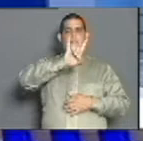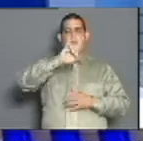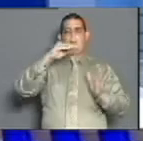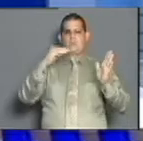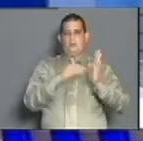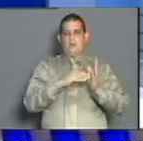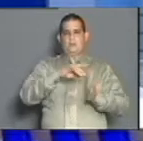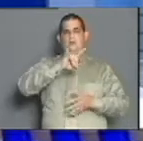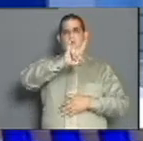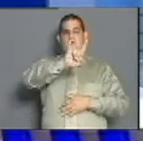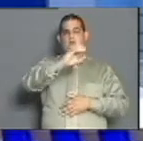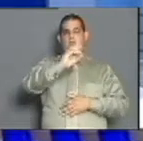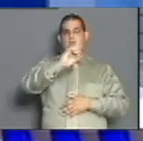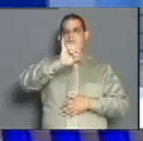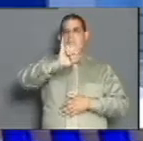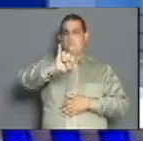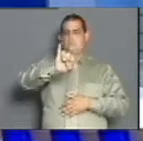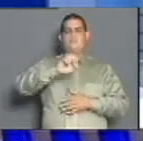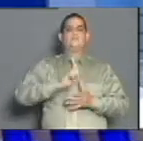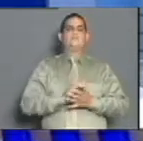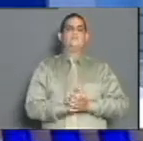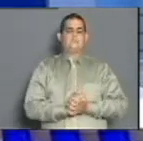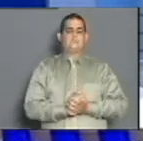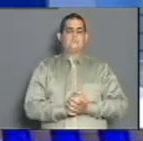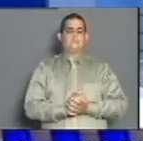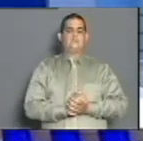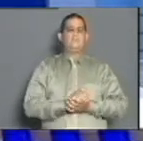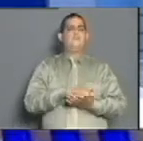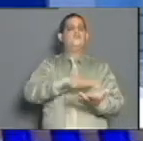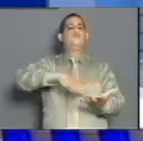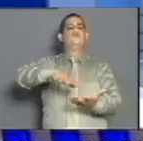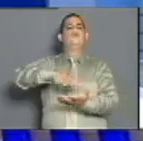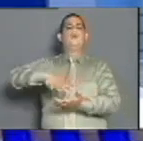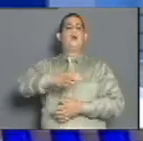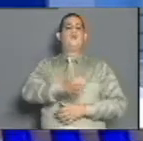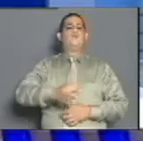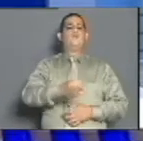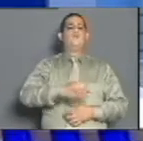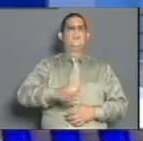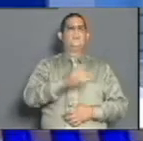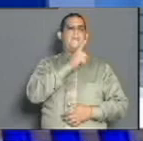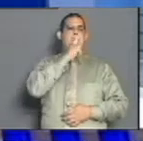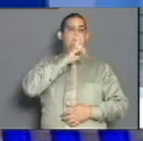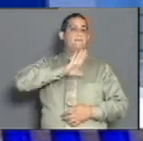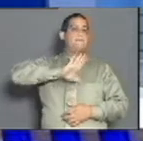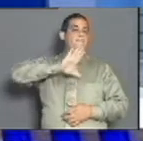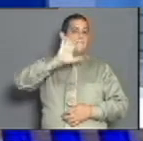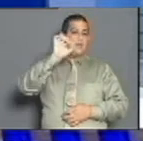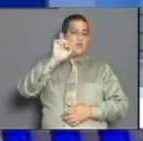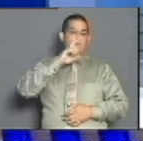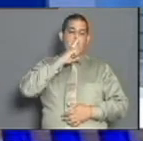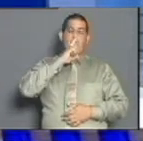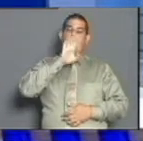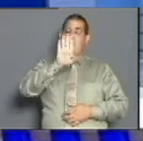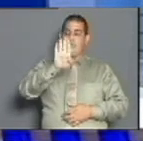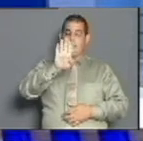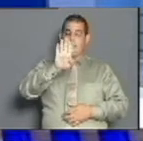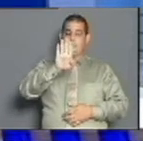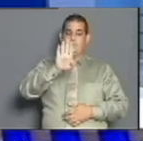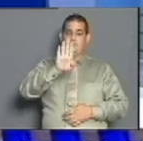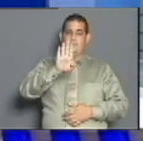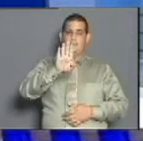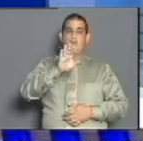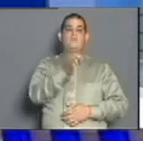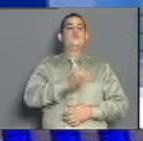,906. Vamos a ver los territorios. Con la mayor incidencia, el municipio de Vánez, la capital arqueológica continúa dando los